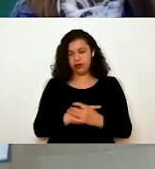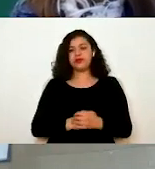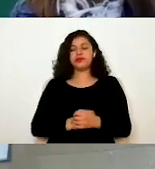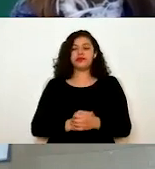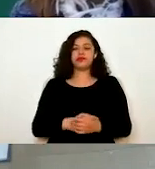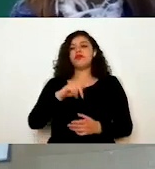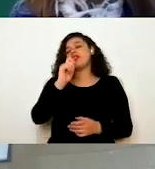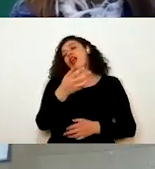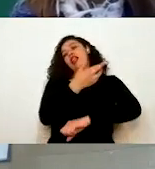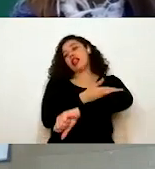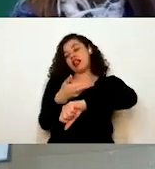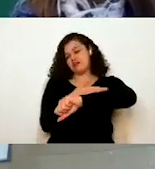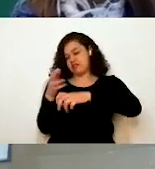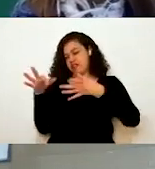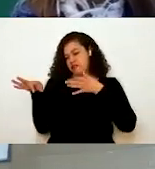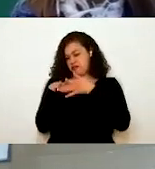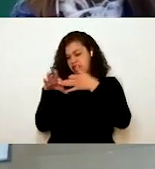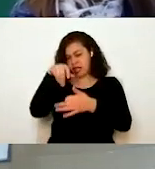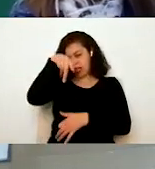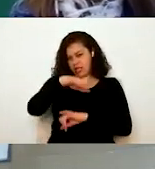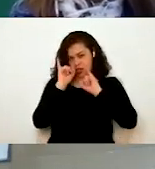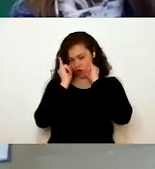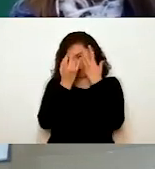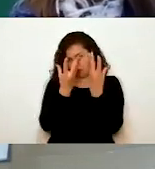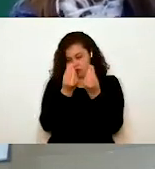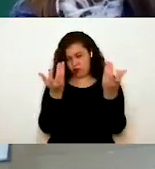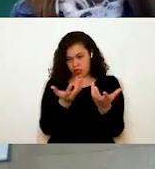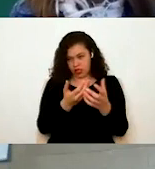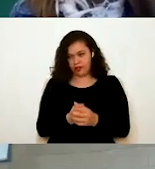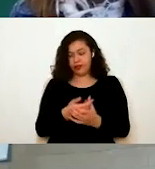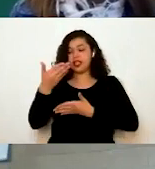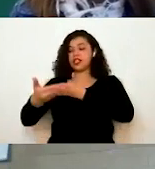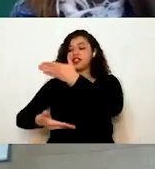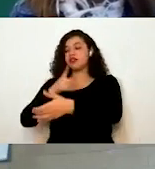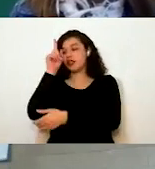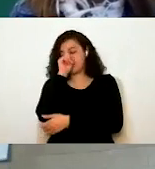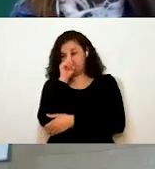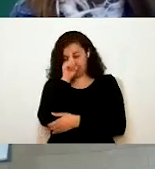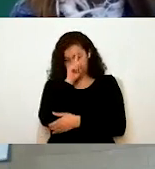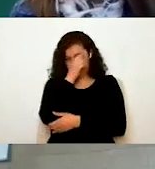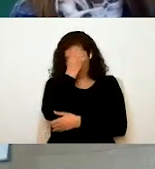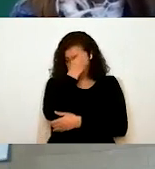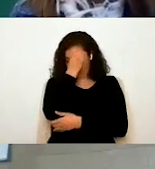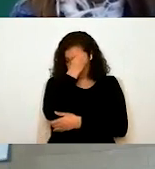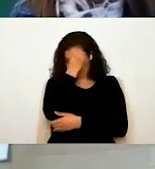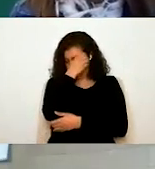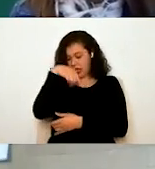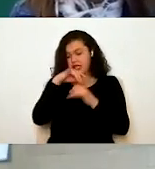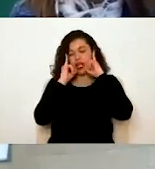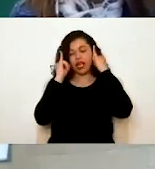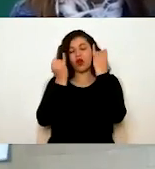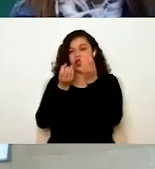frecuentes que realizan con la junta. Servicios y asesorías que proporciona la junta, también en